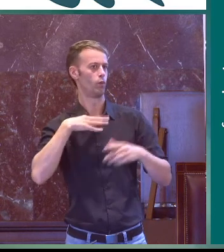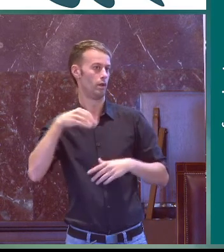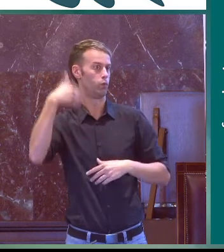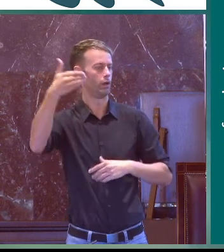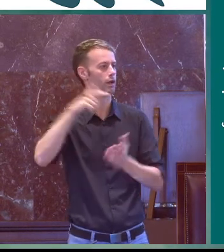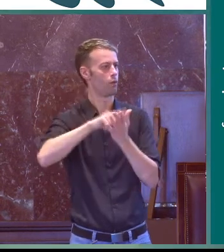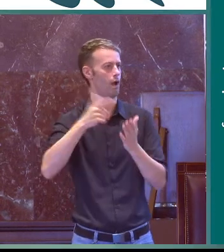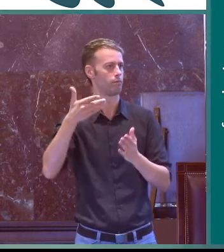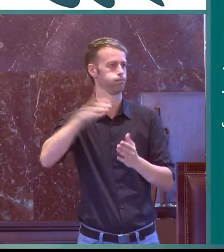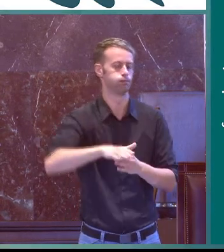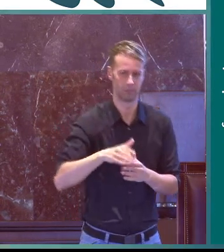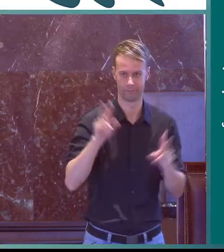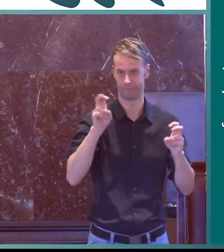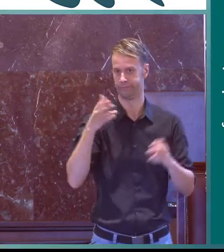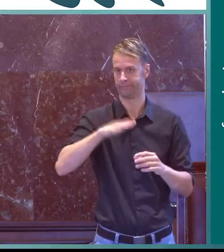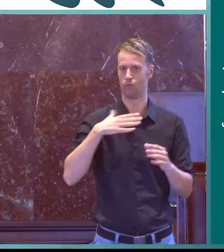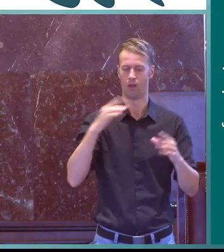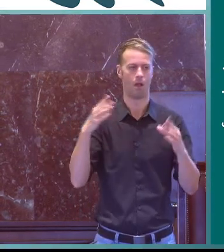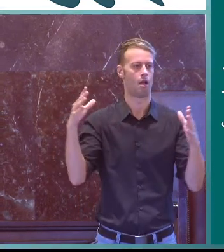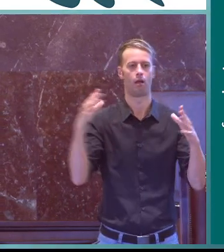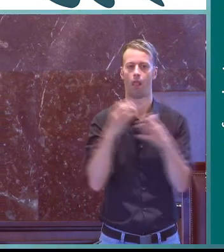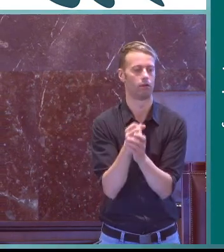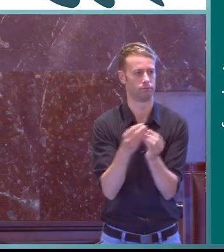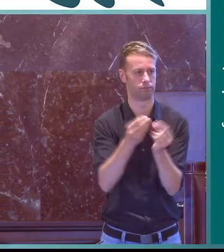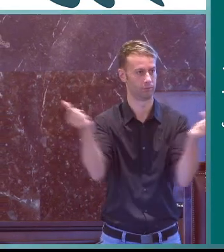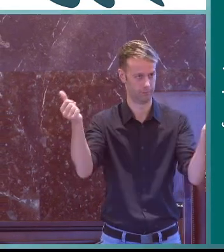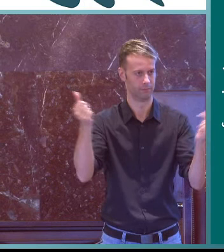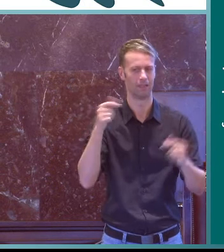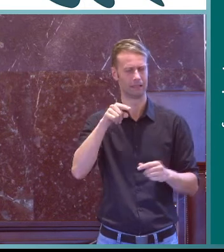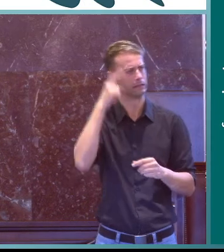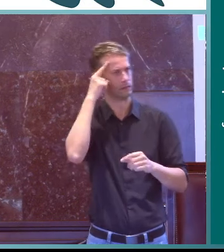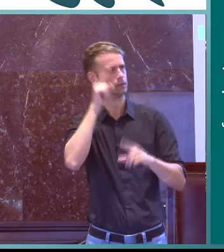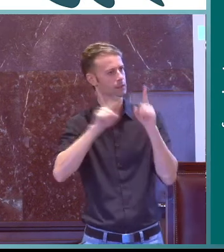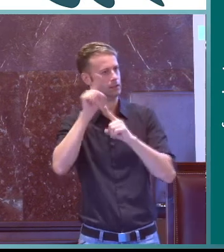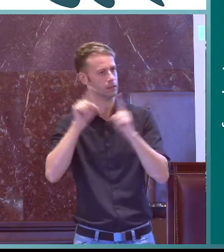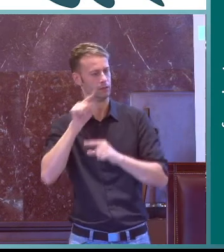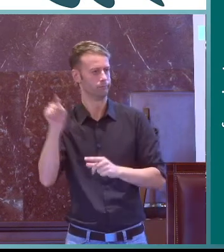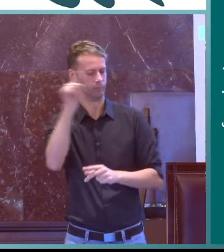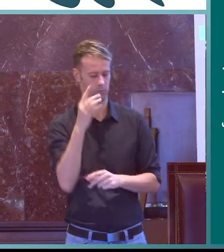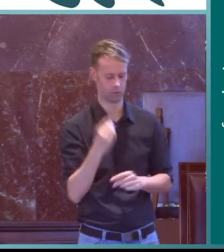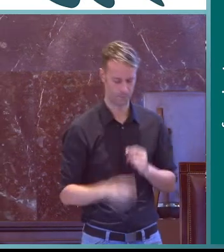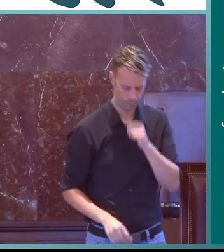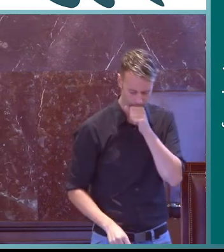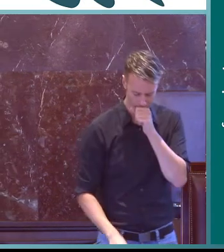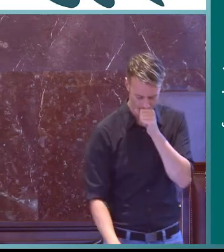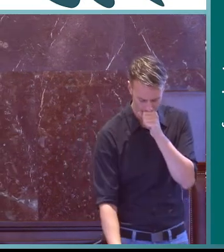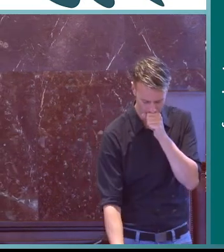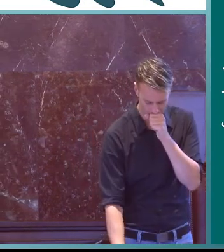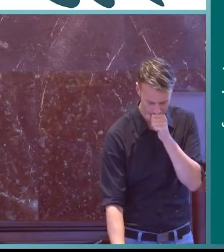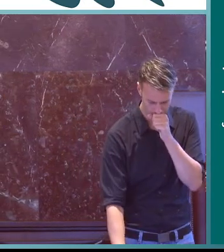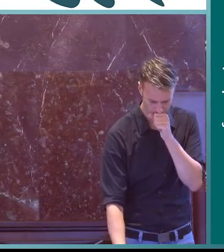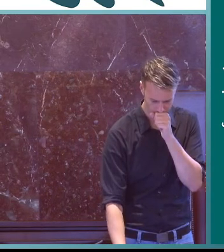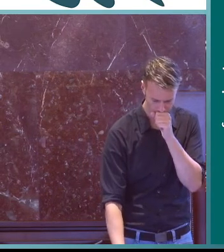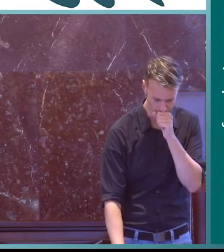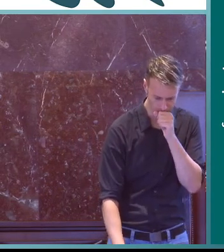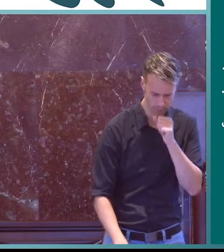usan mucha población acaban muriendo se acaban extinguiendo desapareciendo y eso preocupa a